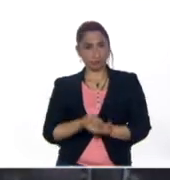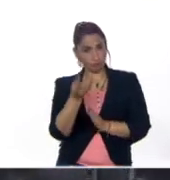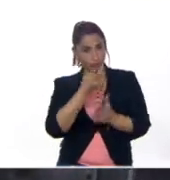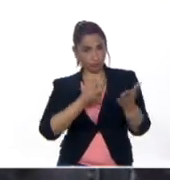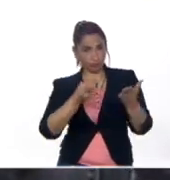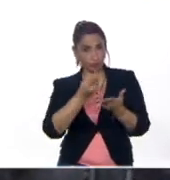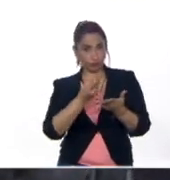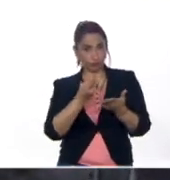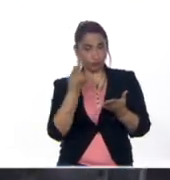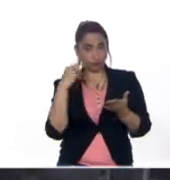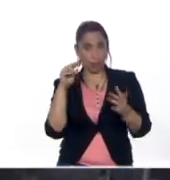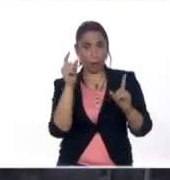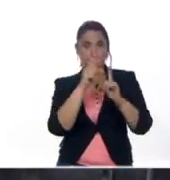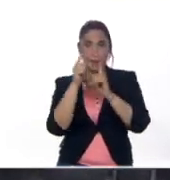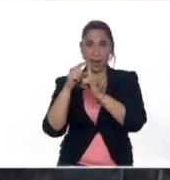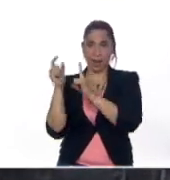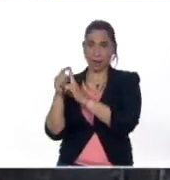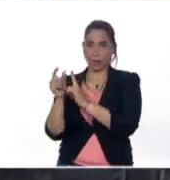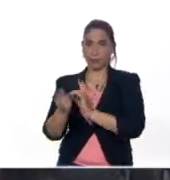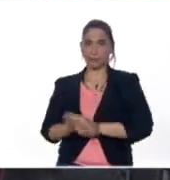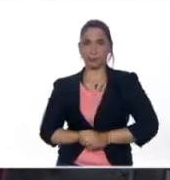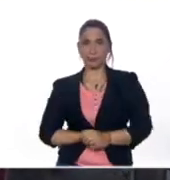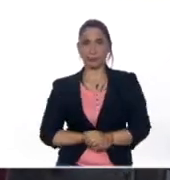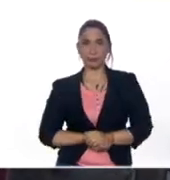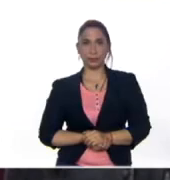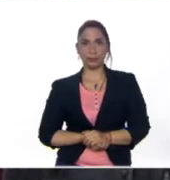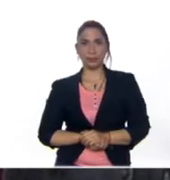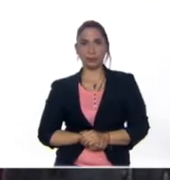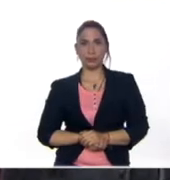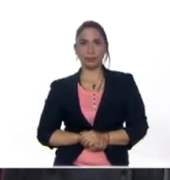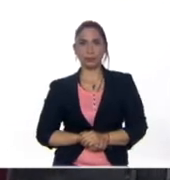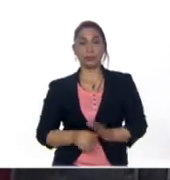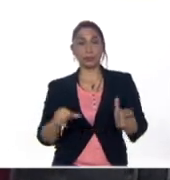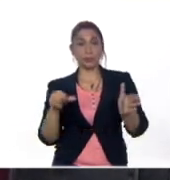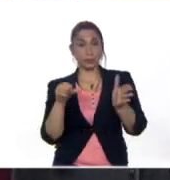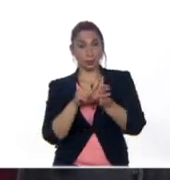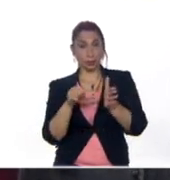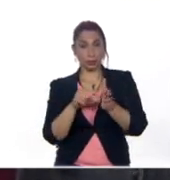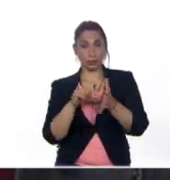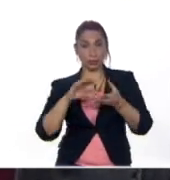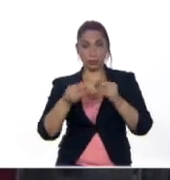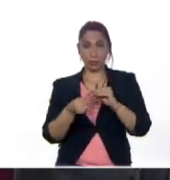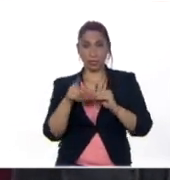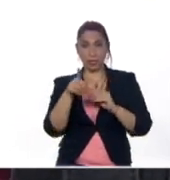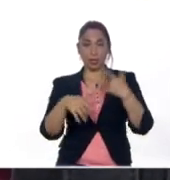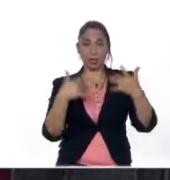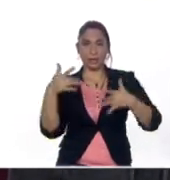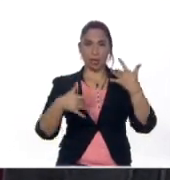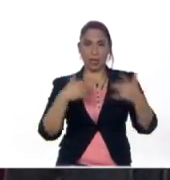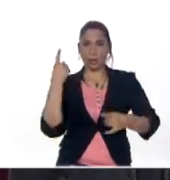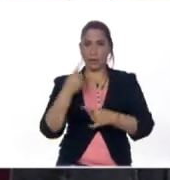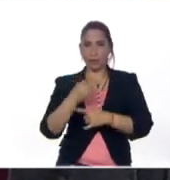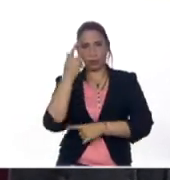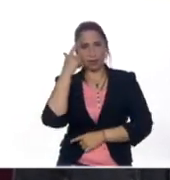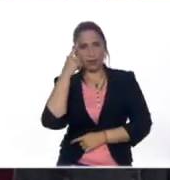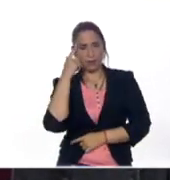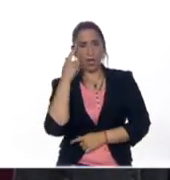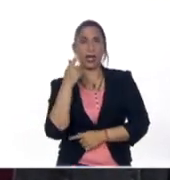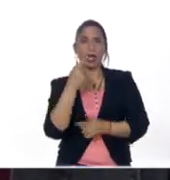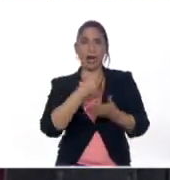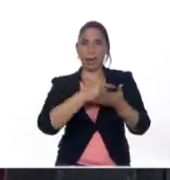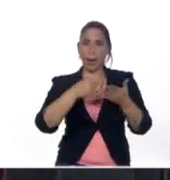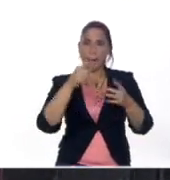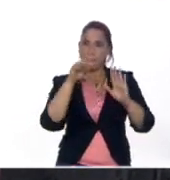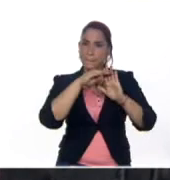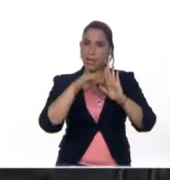por la palabra correspondiente donde a través de esta actividad debemos tomar en cuenta esos aspectos formales de la lengua